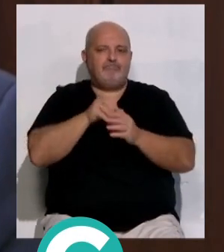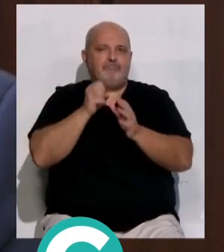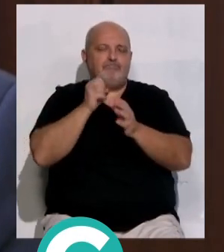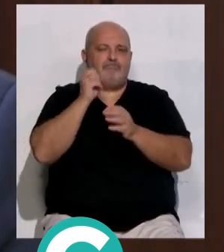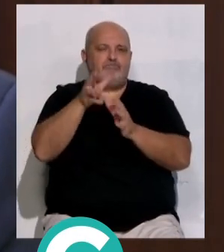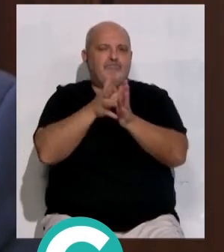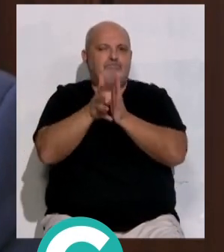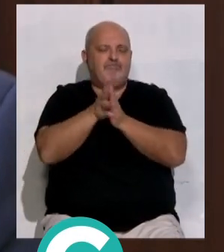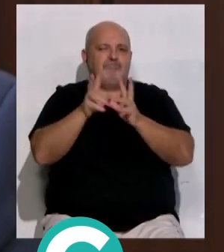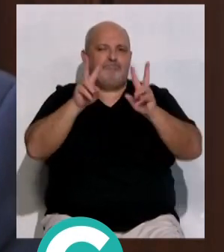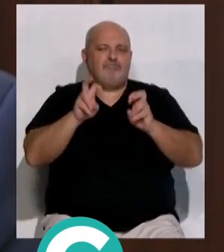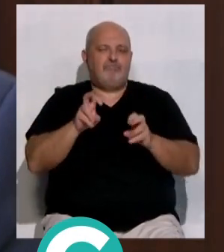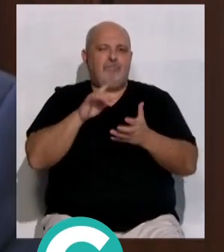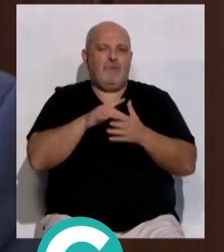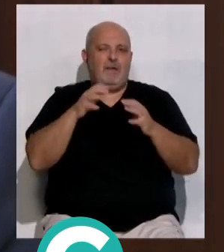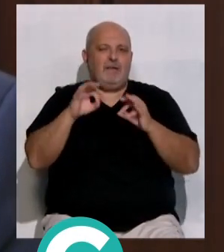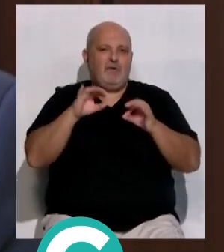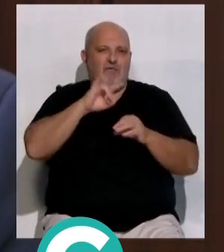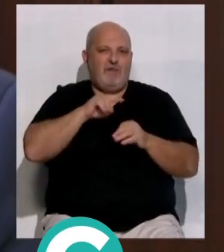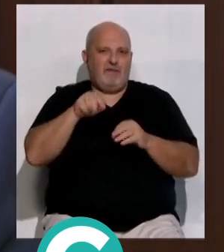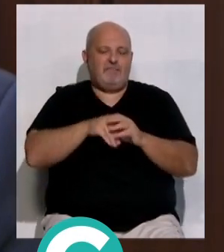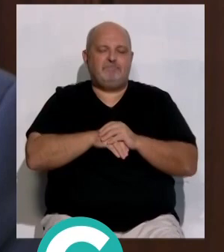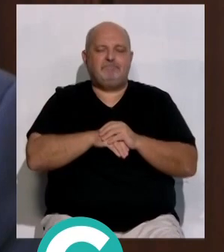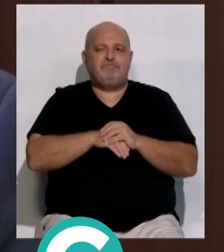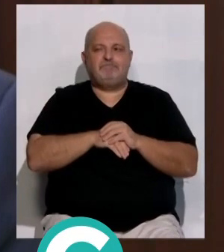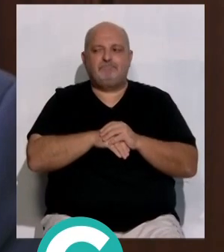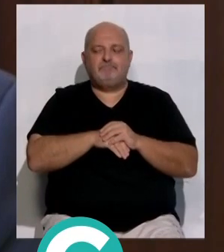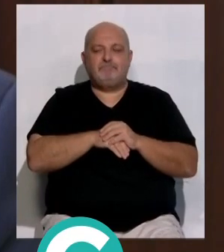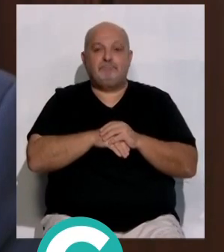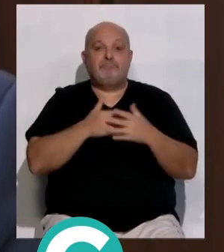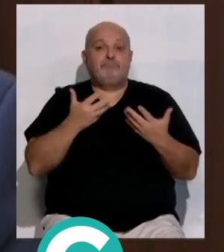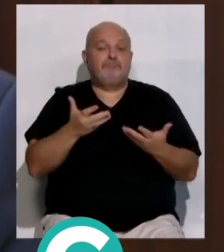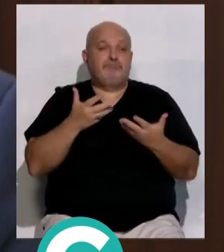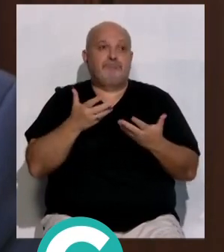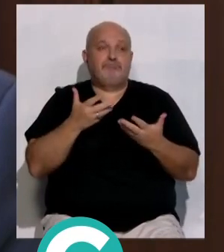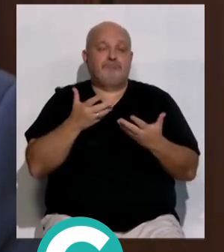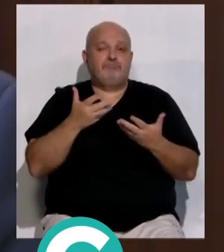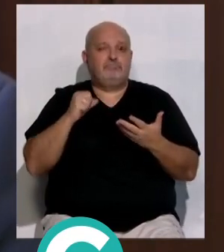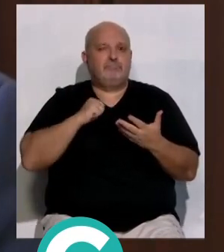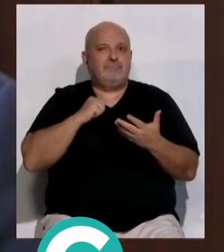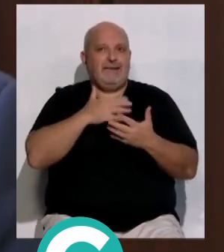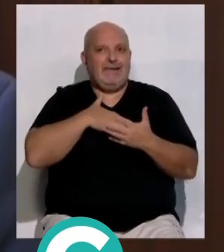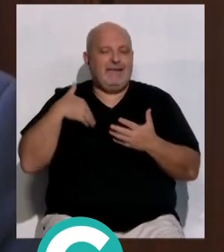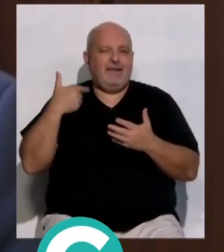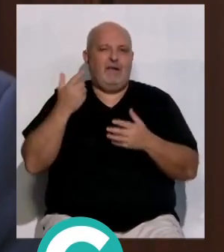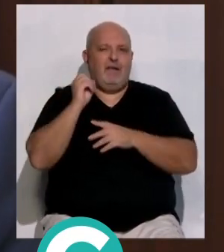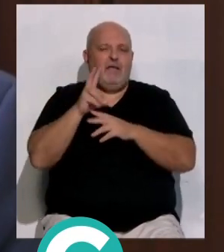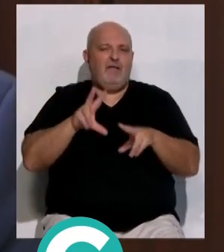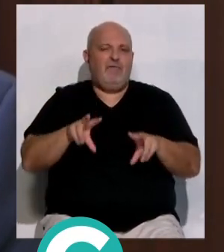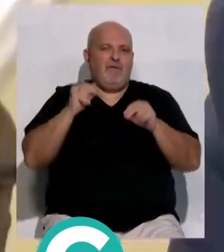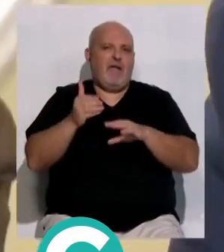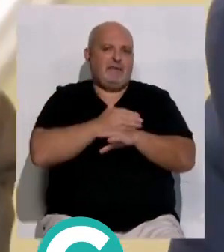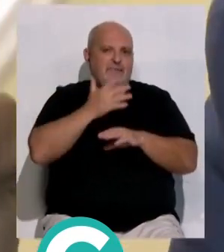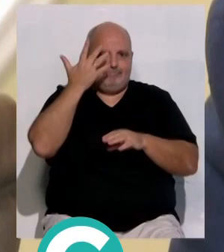de lo que quiero llevar ese día al Gran Teatro Falla y sobre todo tengo la intención de tener el pregon terminado